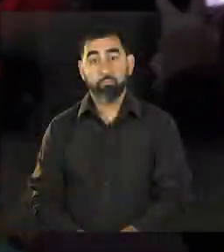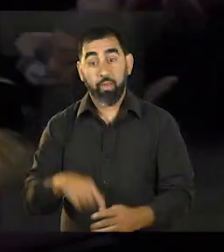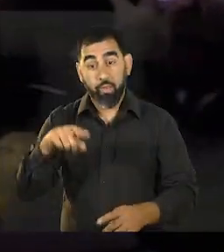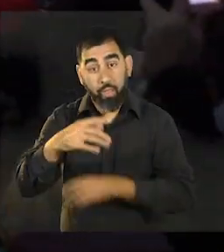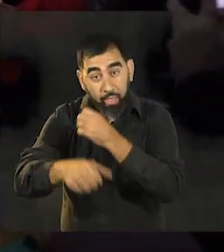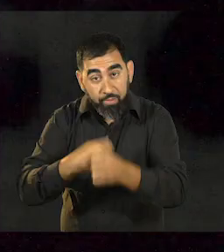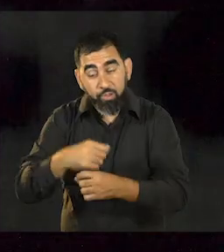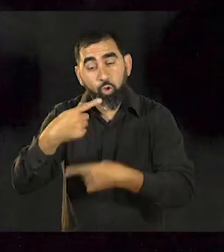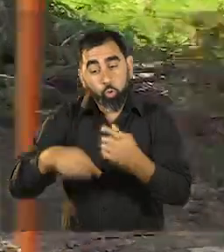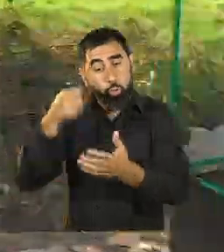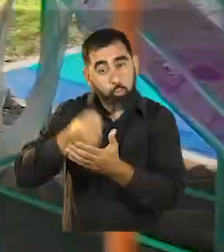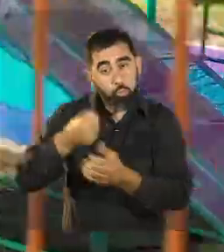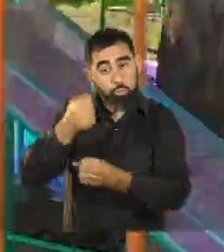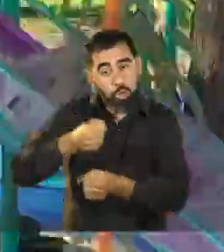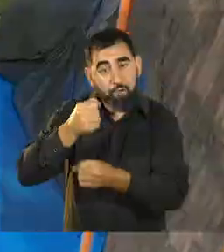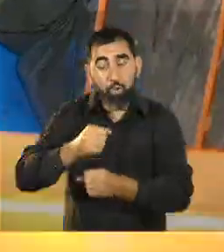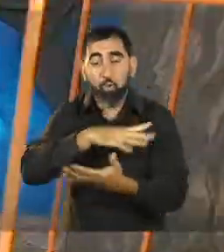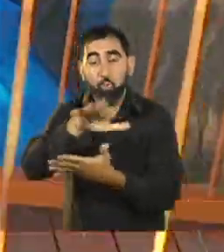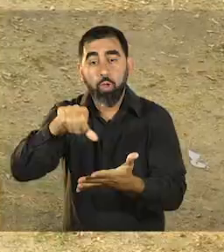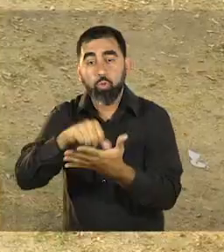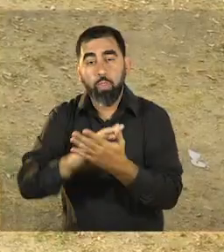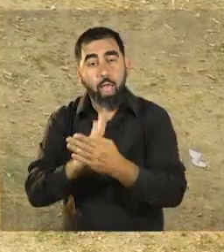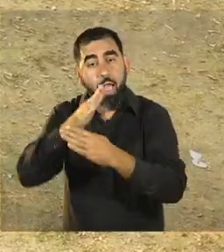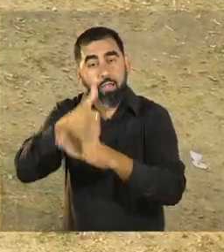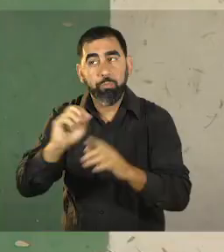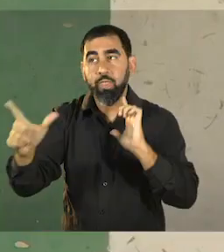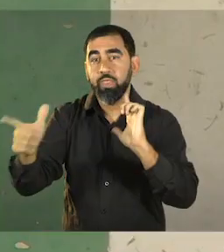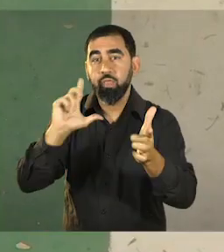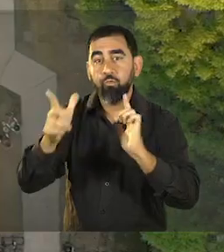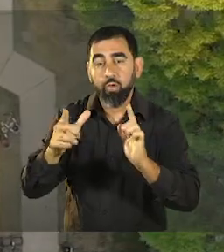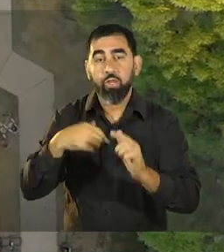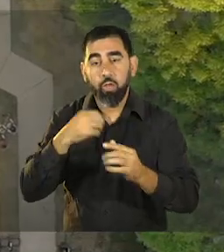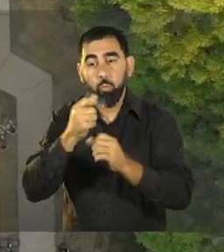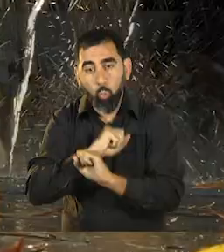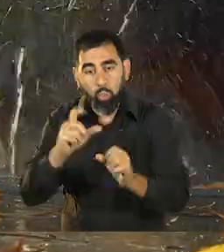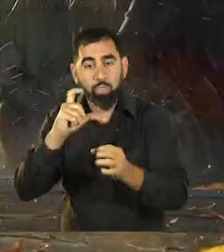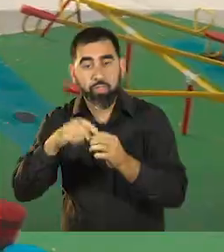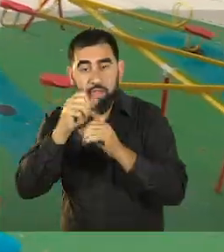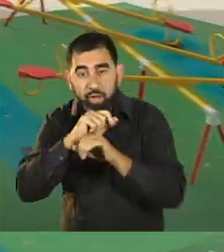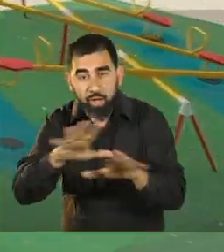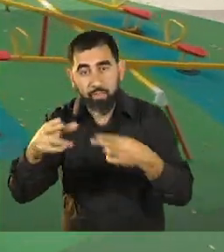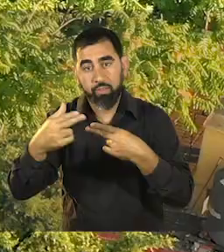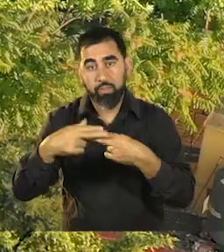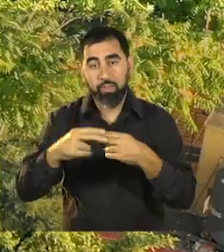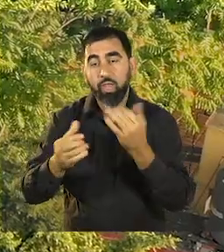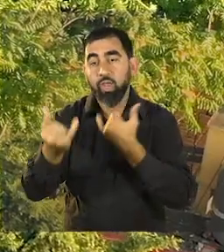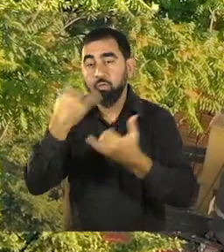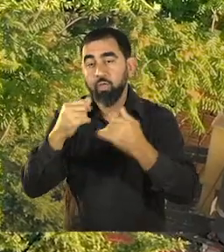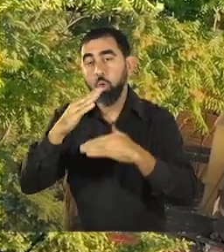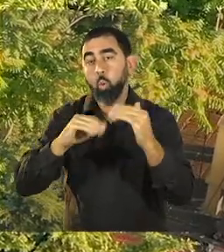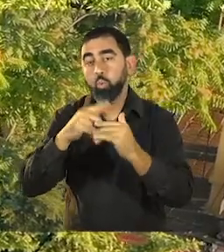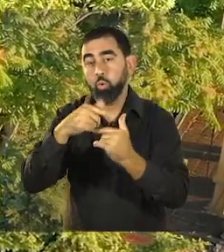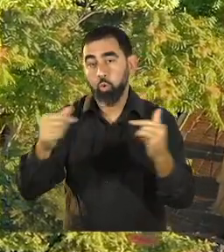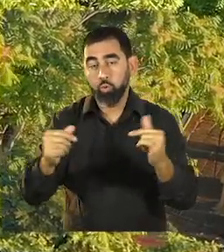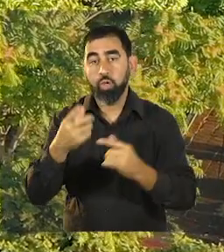Este año seguiremos trabajando por una ciudad más accesible y disfrutable. Seguinos en nuestras redes para informarte sobre las